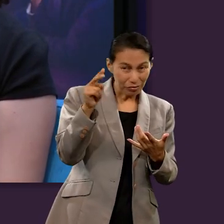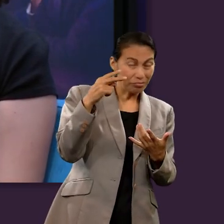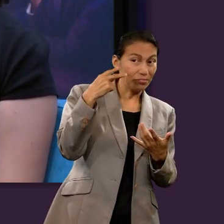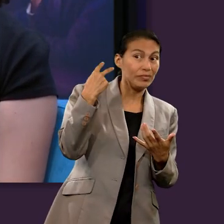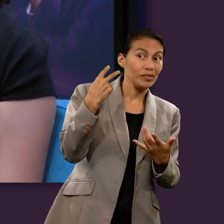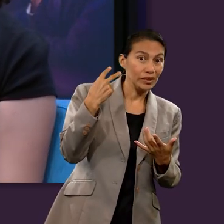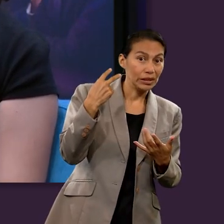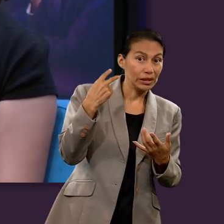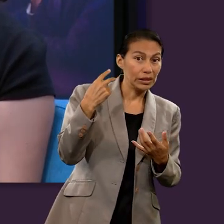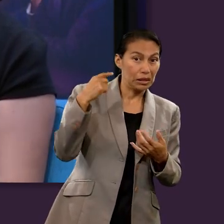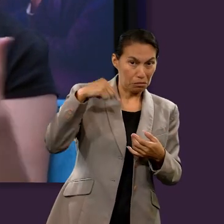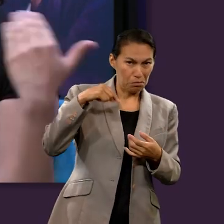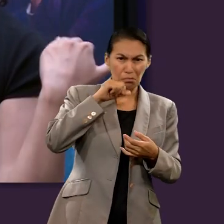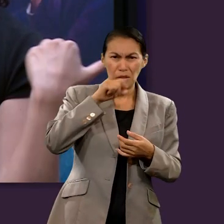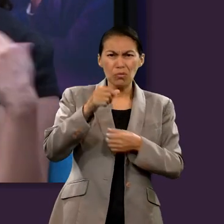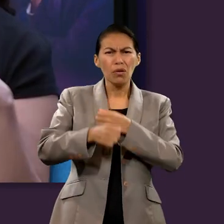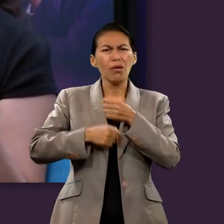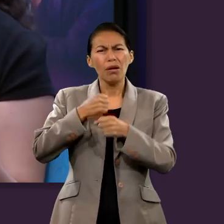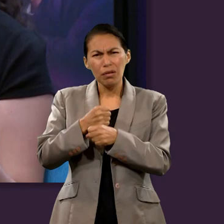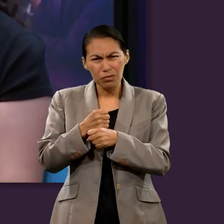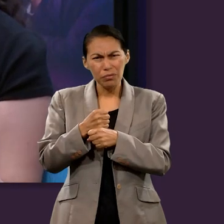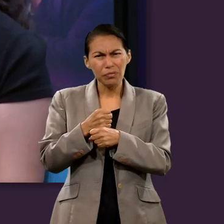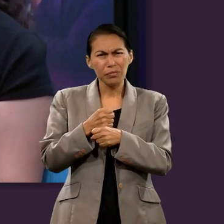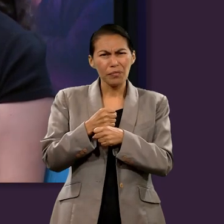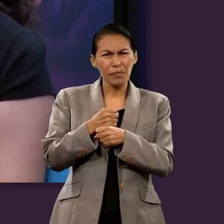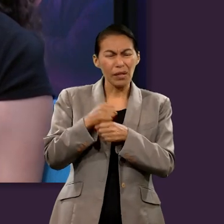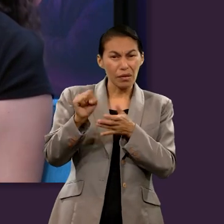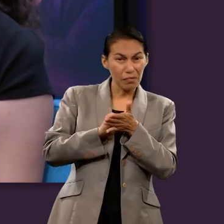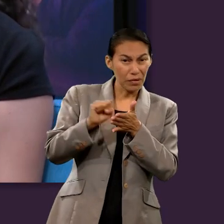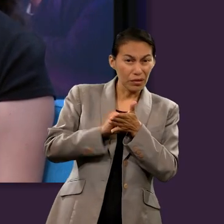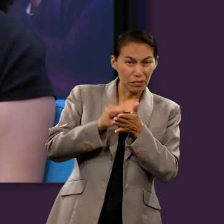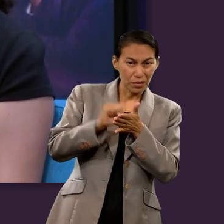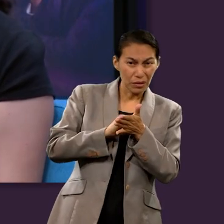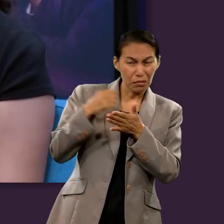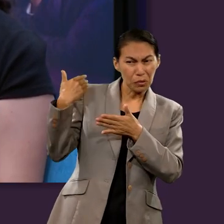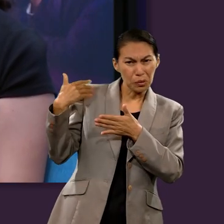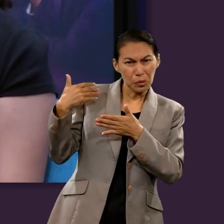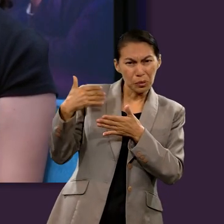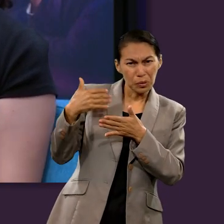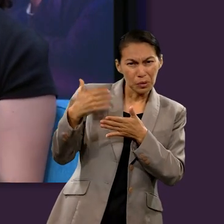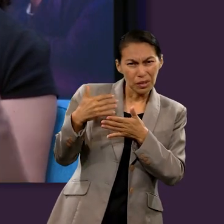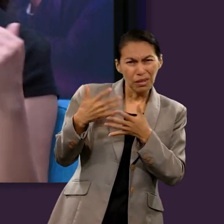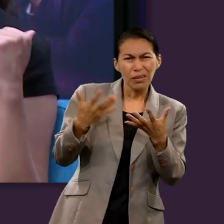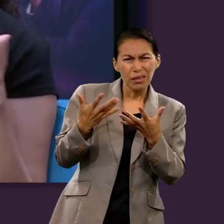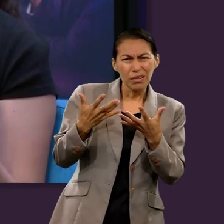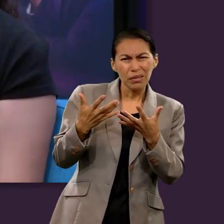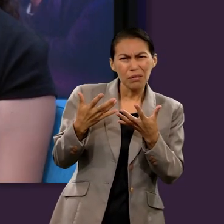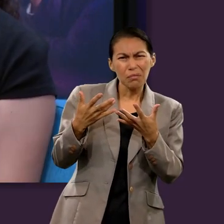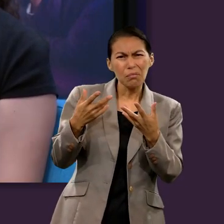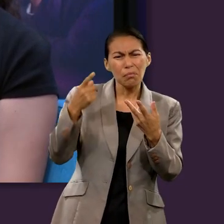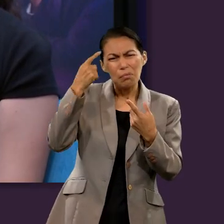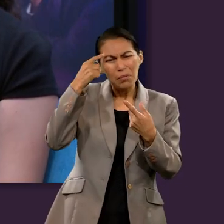de alguna manera si vemos hacia atrás incluso en este mismo año en que estamos si analizamos los meses que ya pasaron